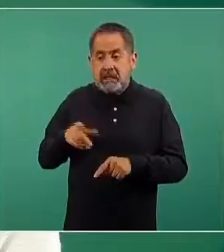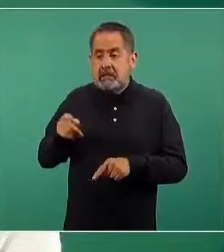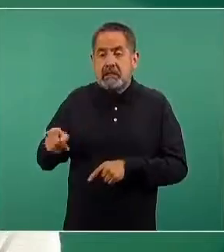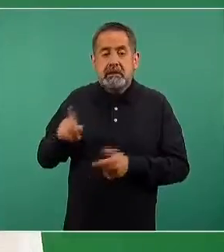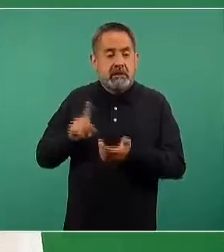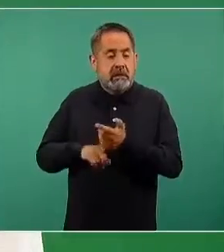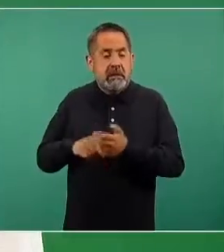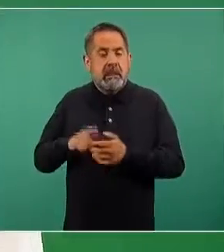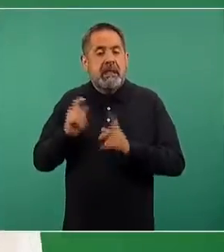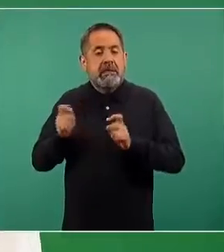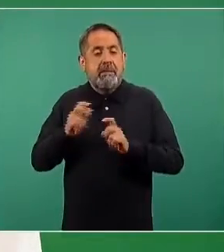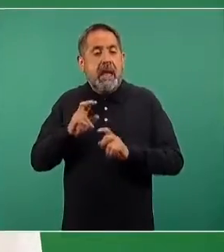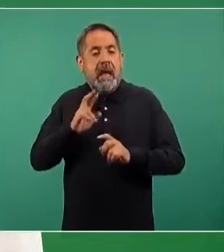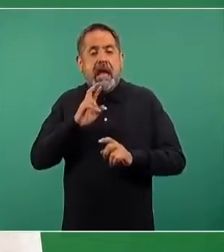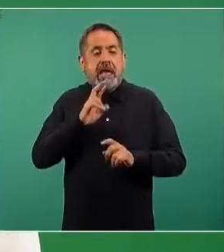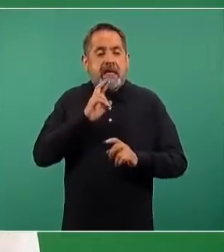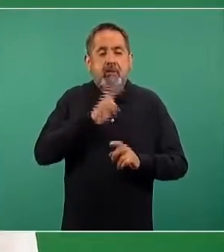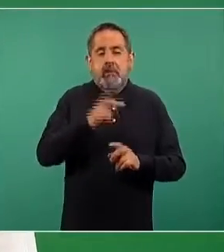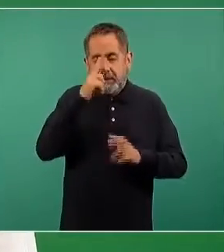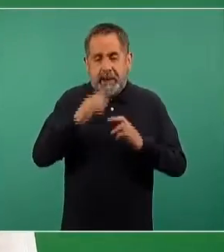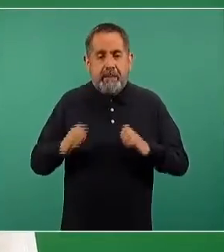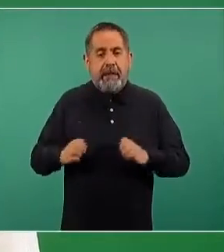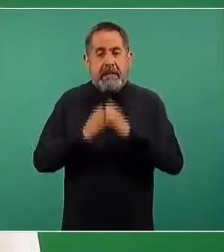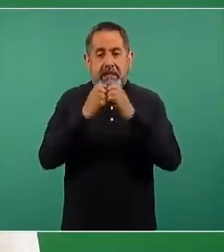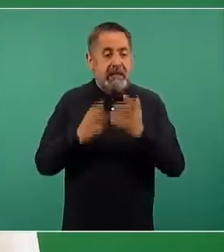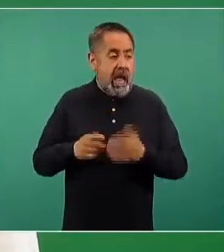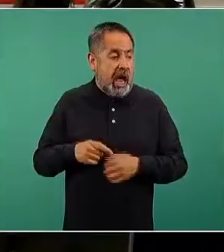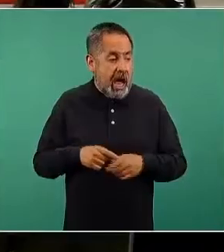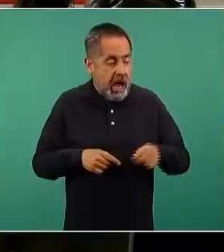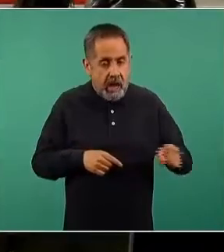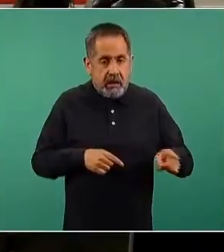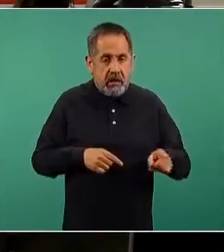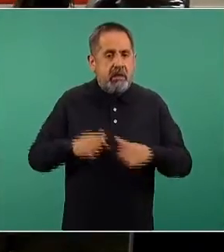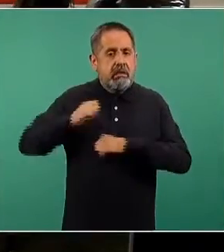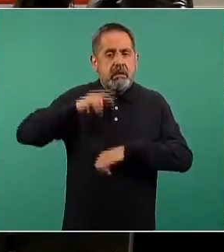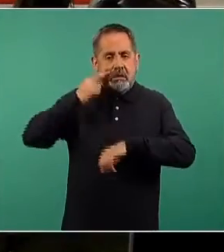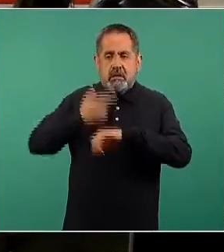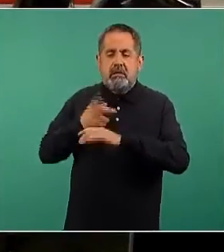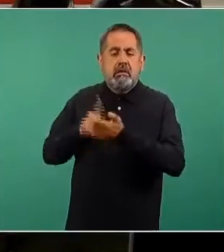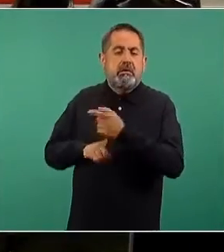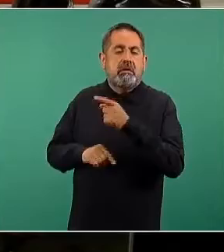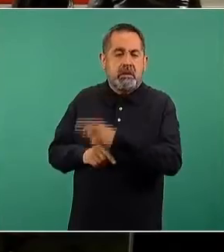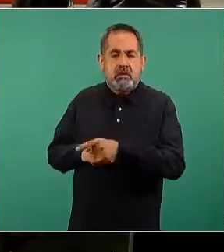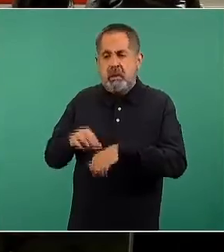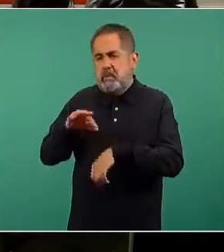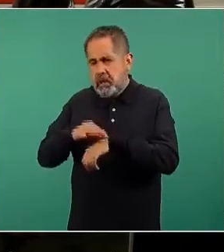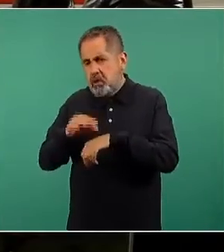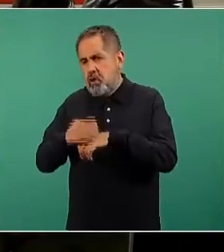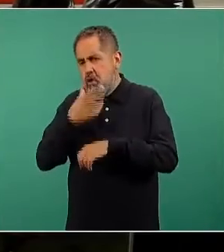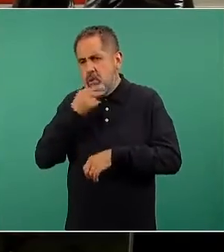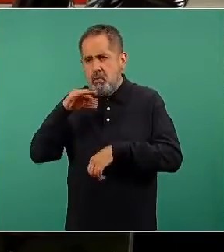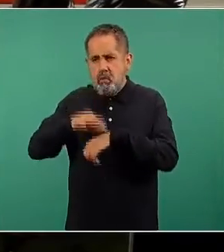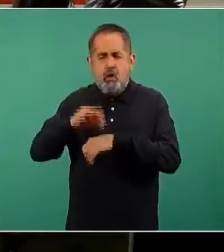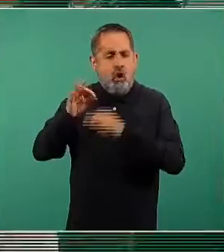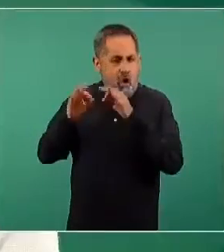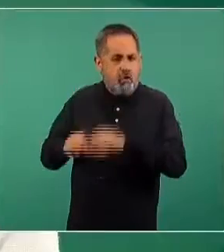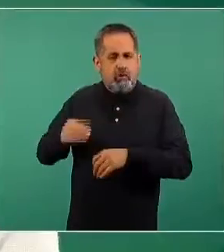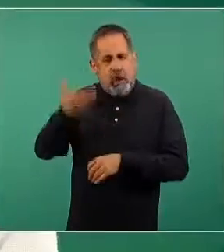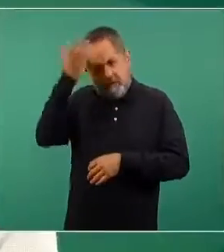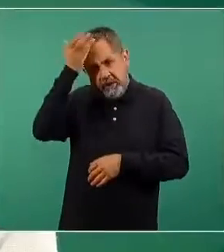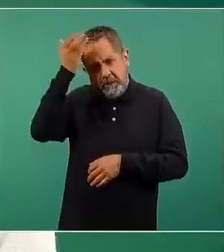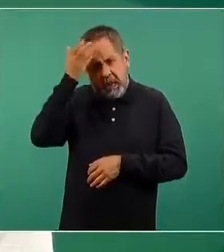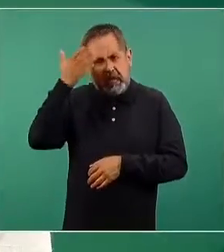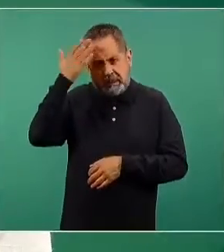unidad de respuesta de emergencias. En muchos de los casos está a cargo de médicas y médicos y enfermeras y